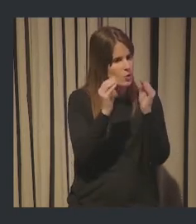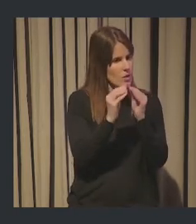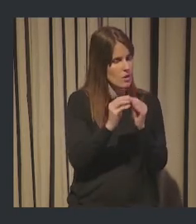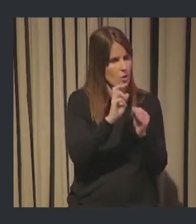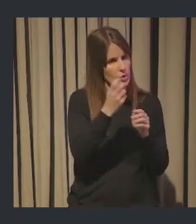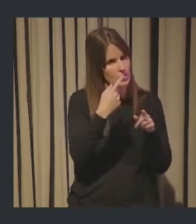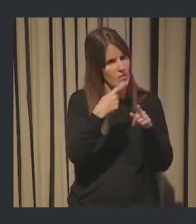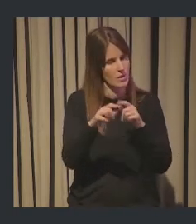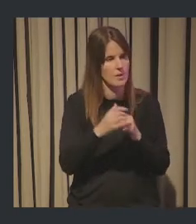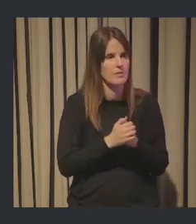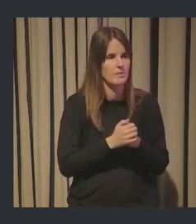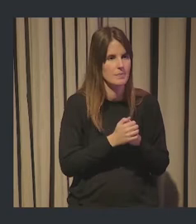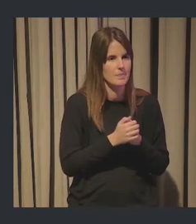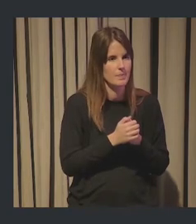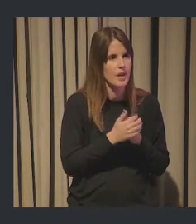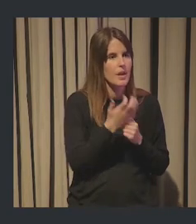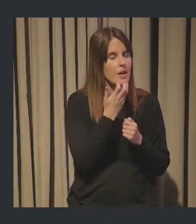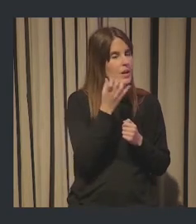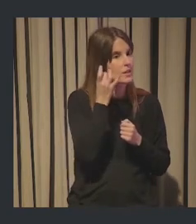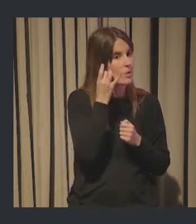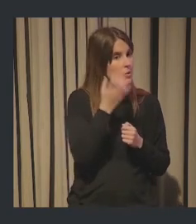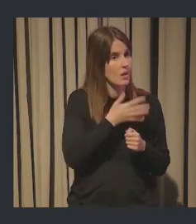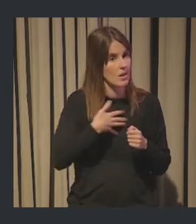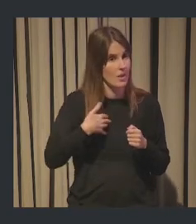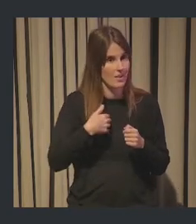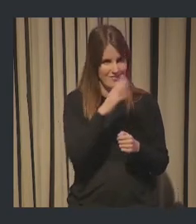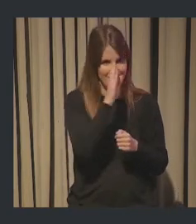Santurchi, pues no te cojas la línea 1 y acabas de simplencia.